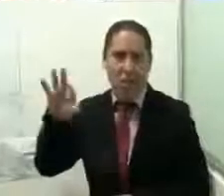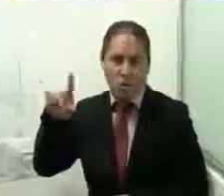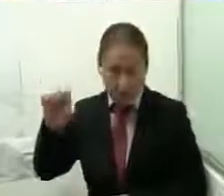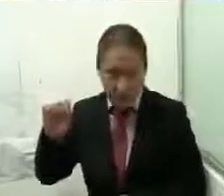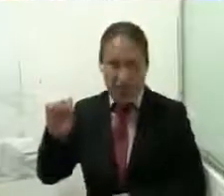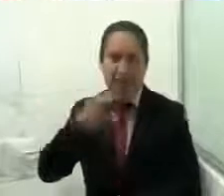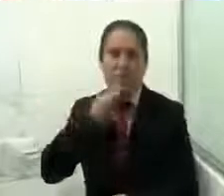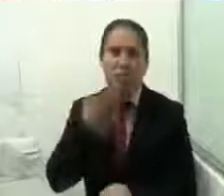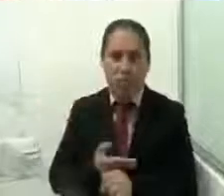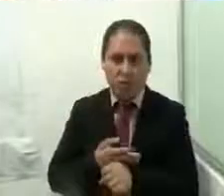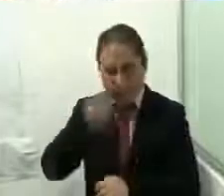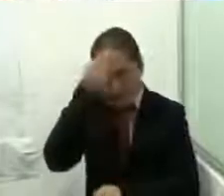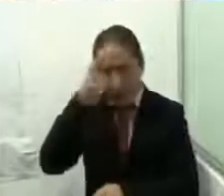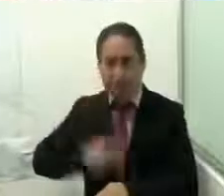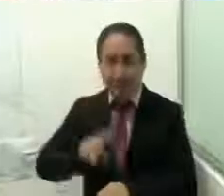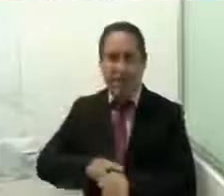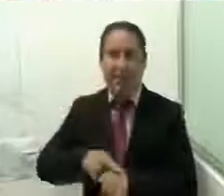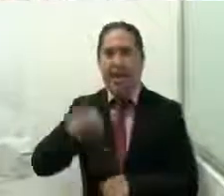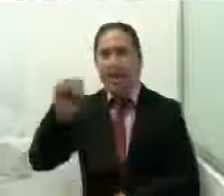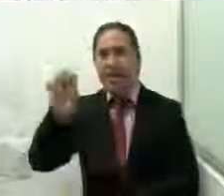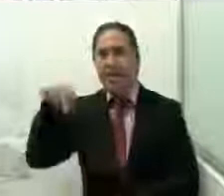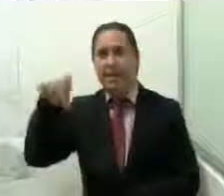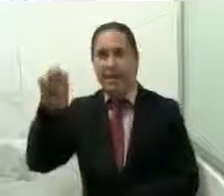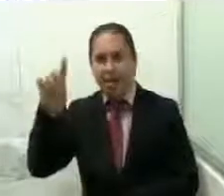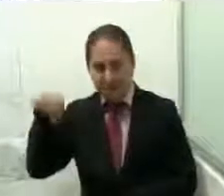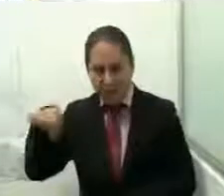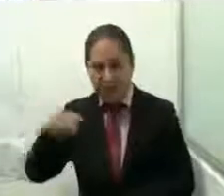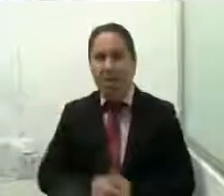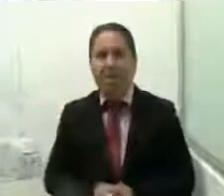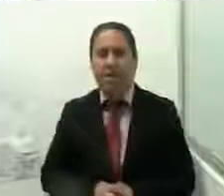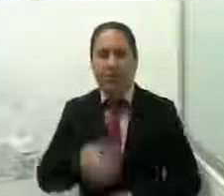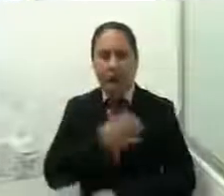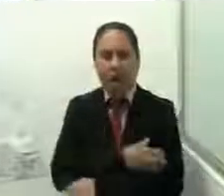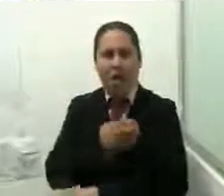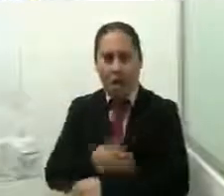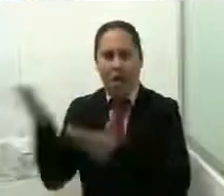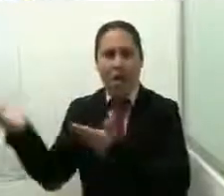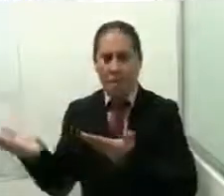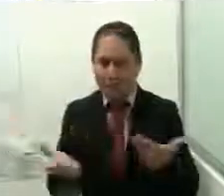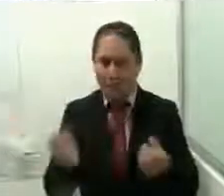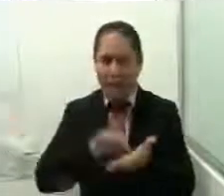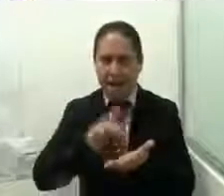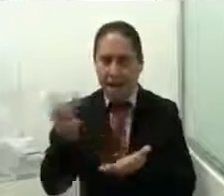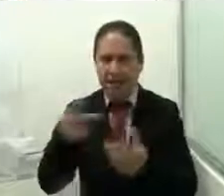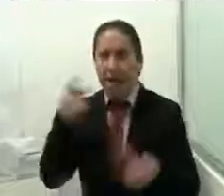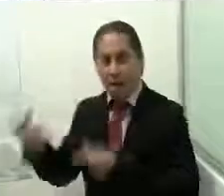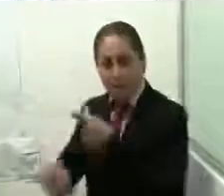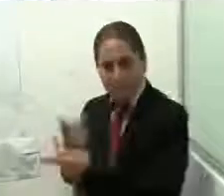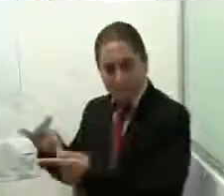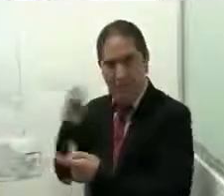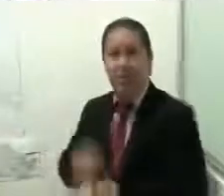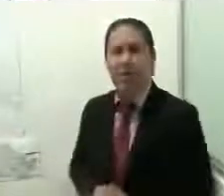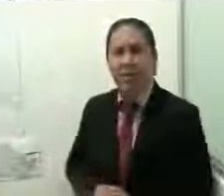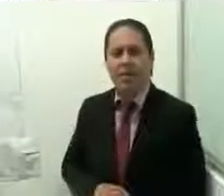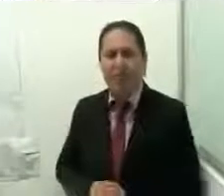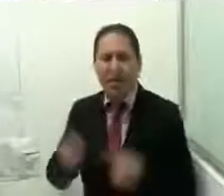despacho de la SEDEM. Bienvenidas todos los que la acompañan de esta secretaría. Mi pregunta va, ¿mediante qué